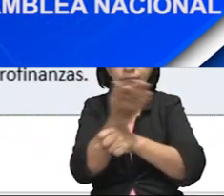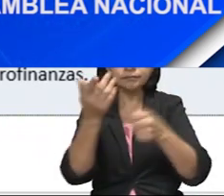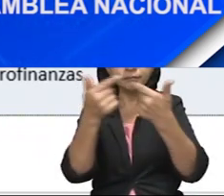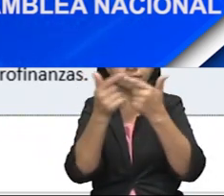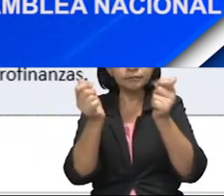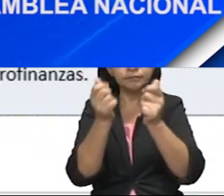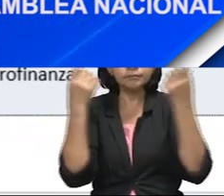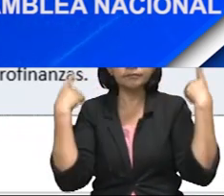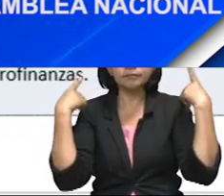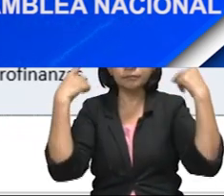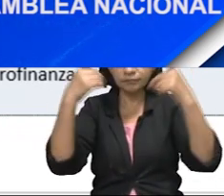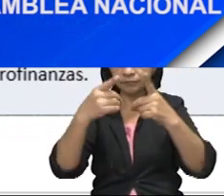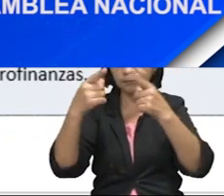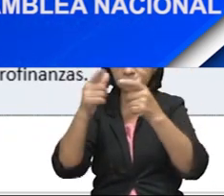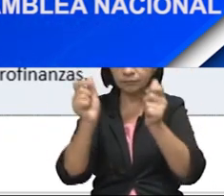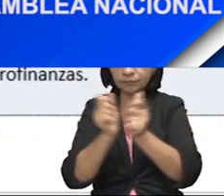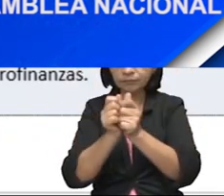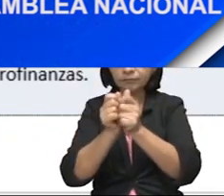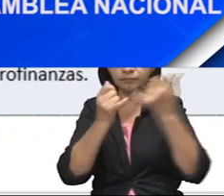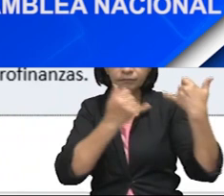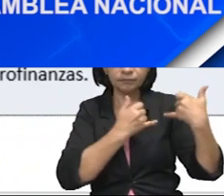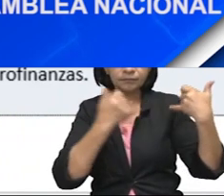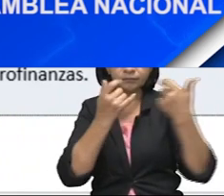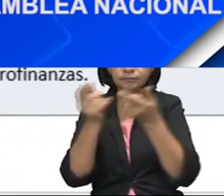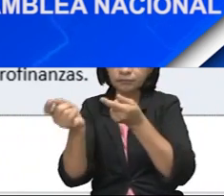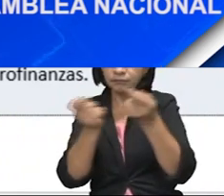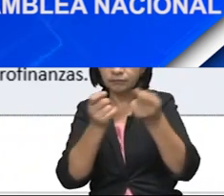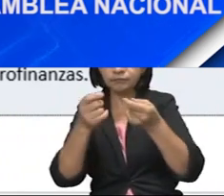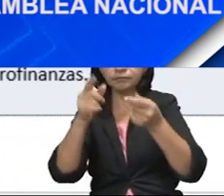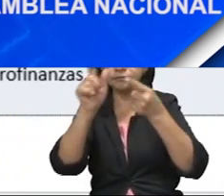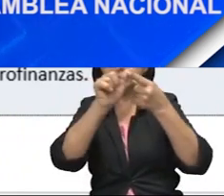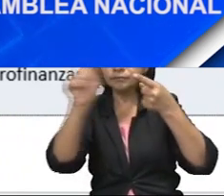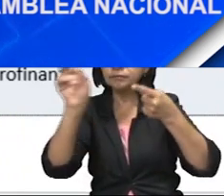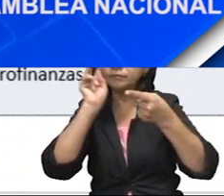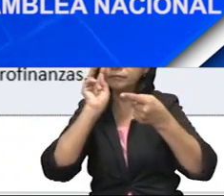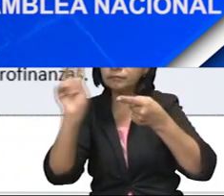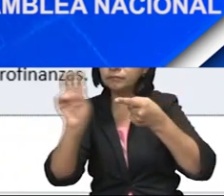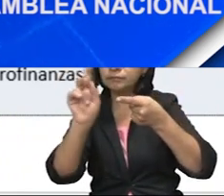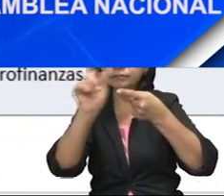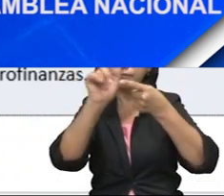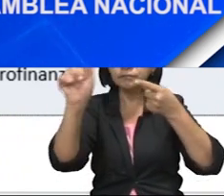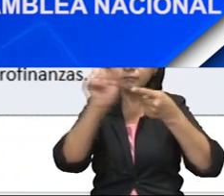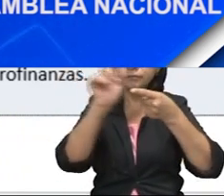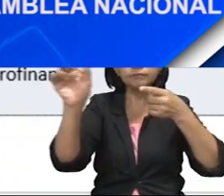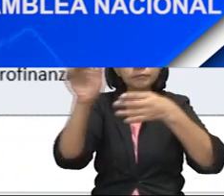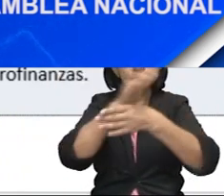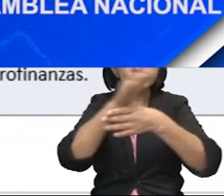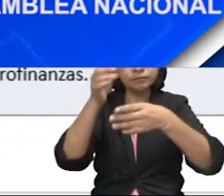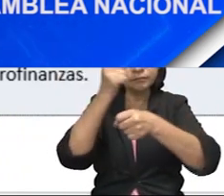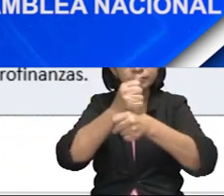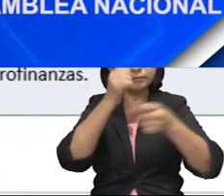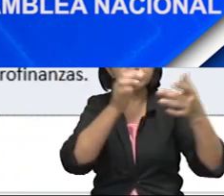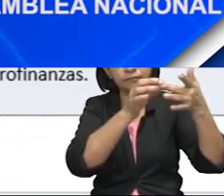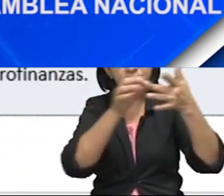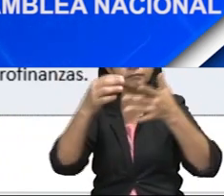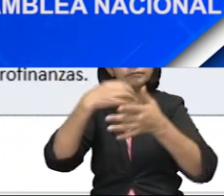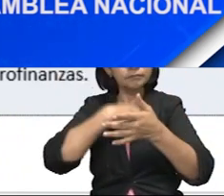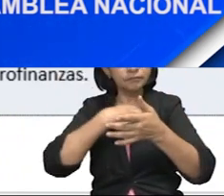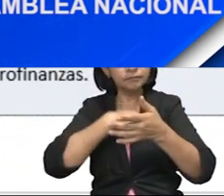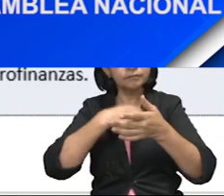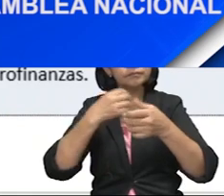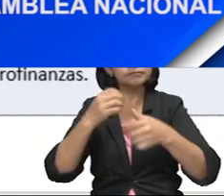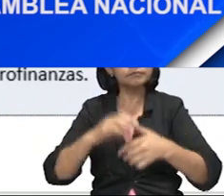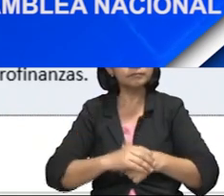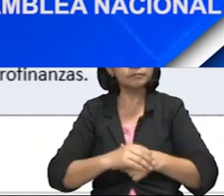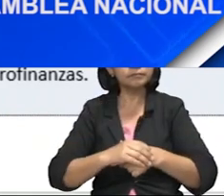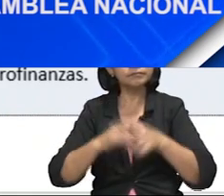pasó de 470.000 a 480.000 créditos activos. Este fue presentado a través de la